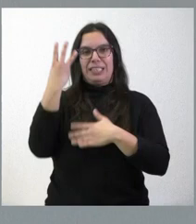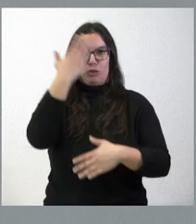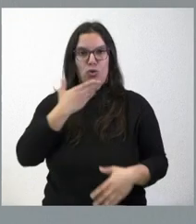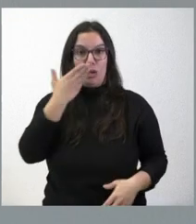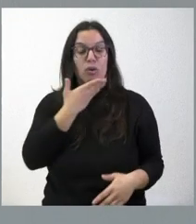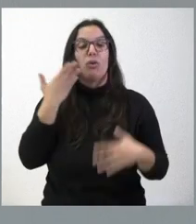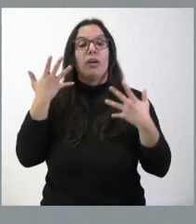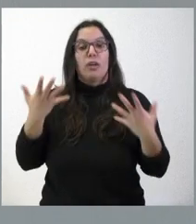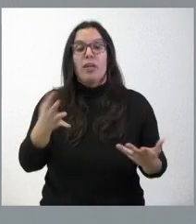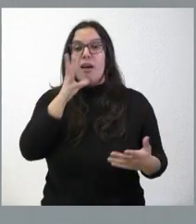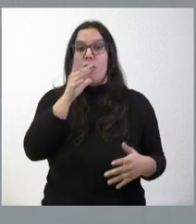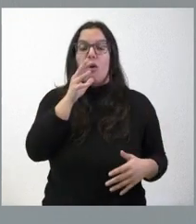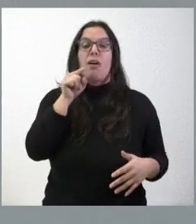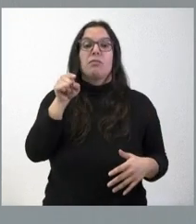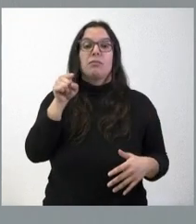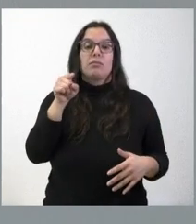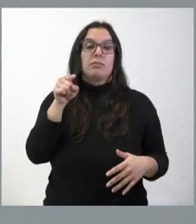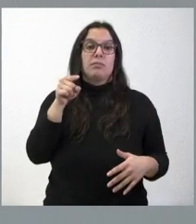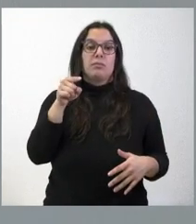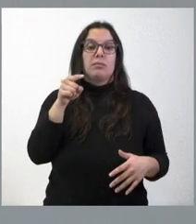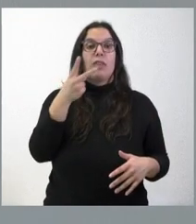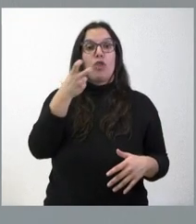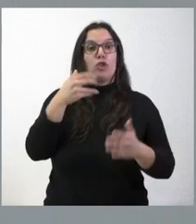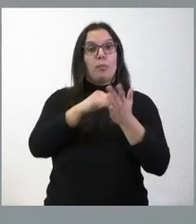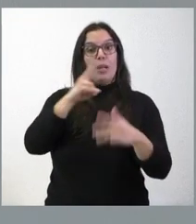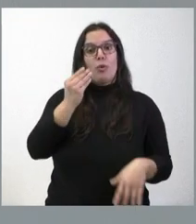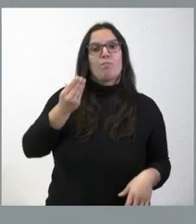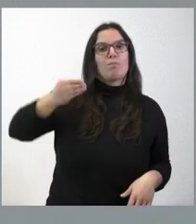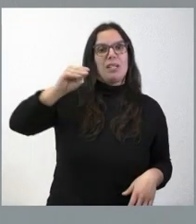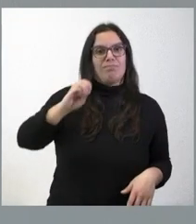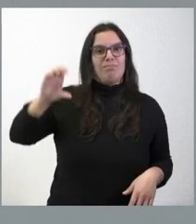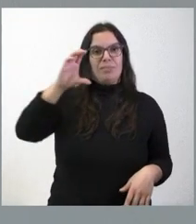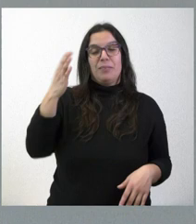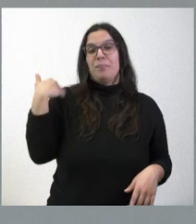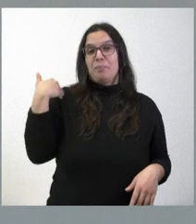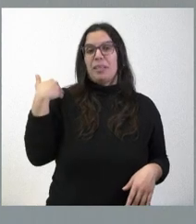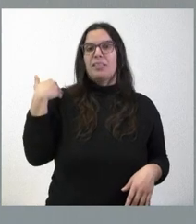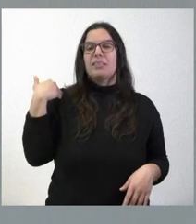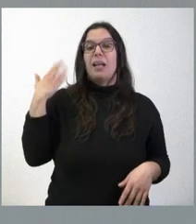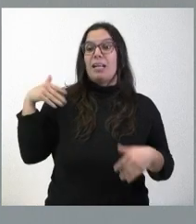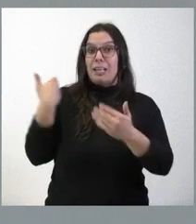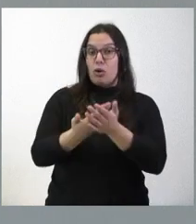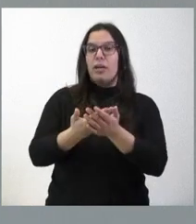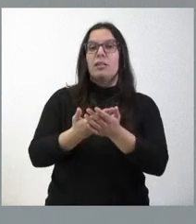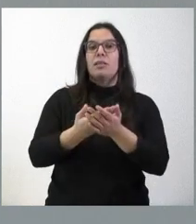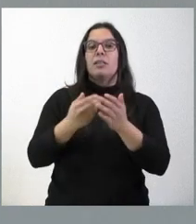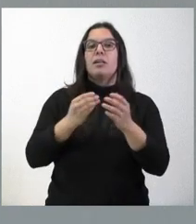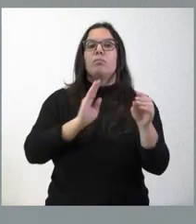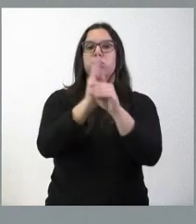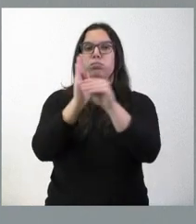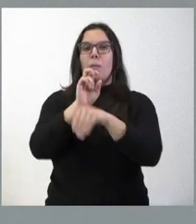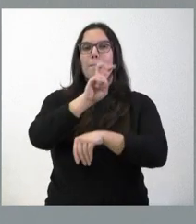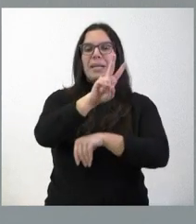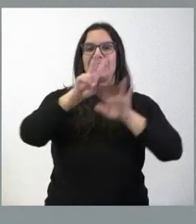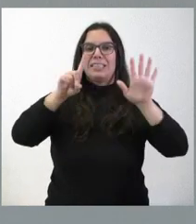ahora esta cantidad de 200.000 euros. Saben ustedes que habíamos hecho una aportación hasta el aumento de 26.800